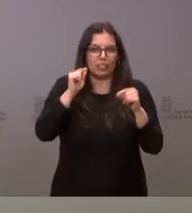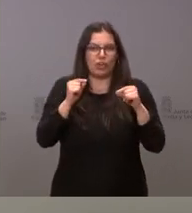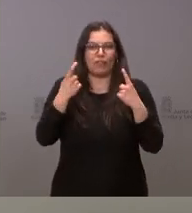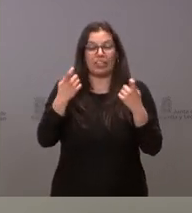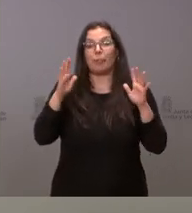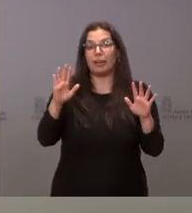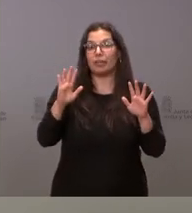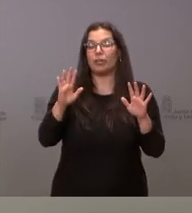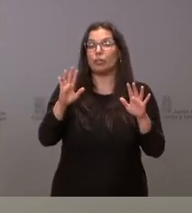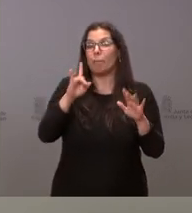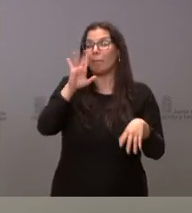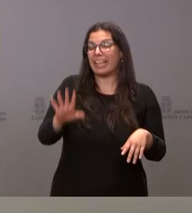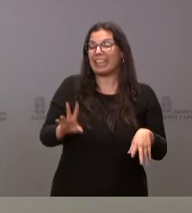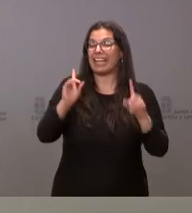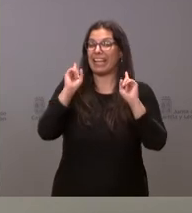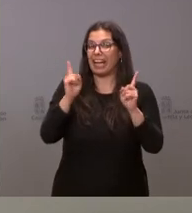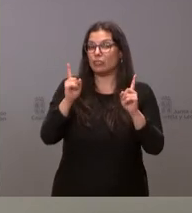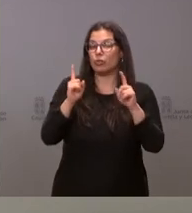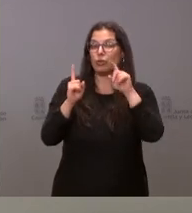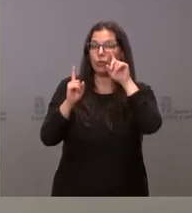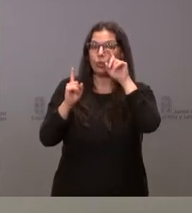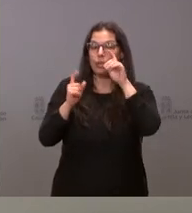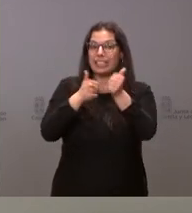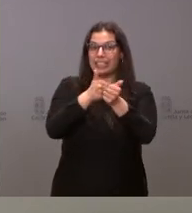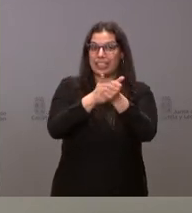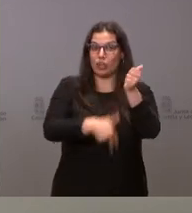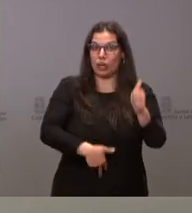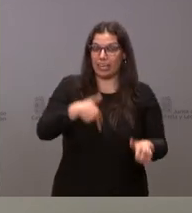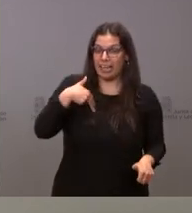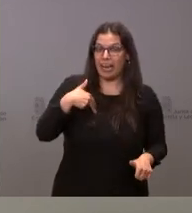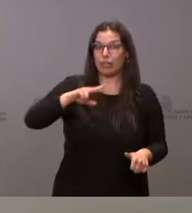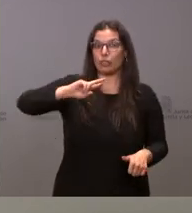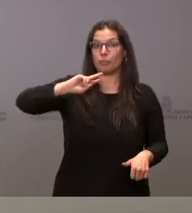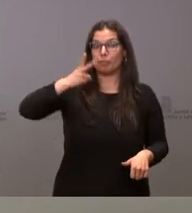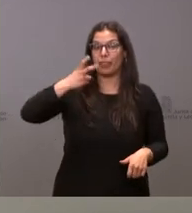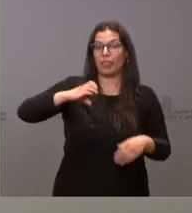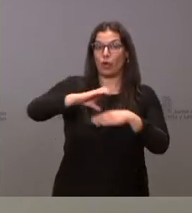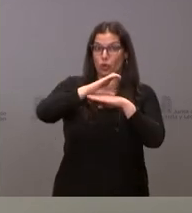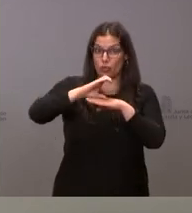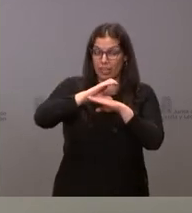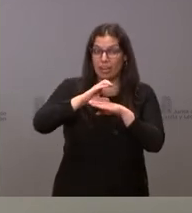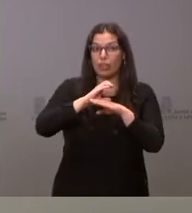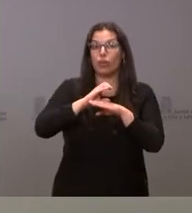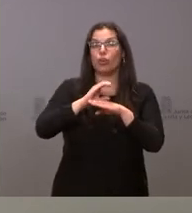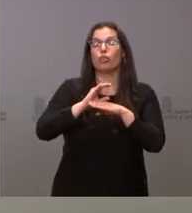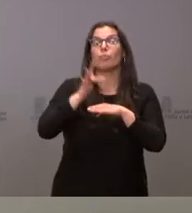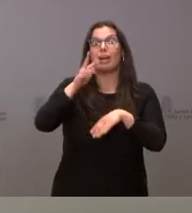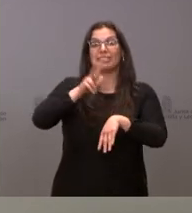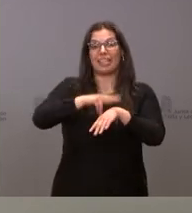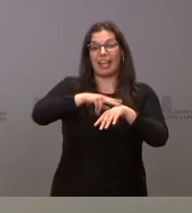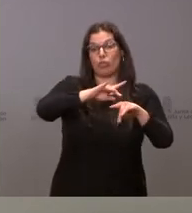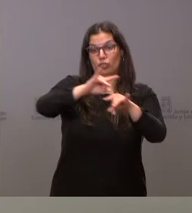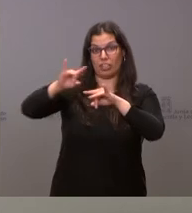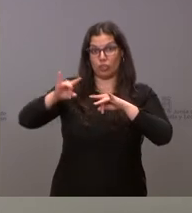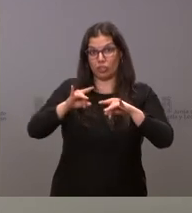me da la impresión de que en el caso de los secretarios generales, de los consejeros, de los viceconsejeros y de los delegados territoriales,